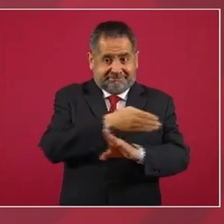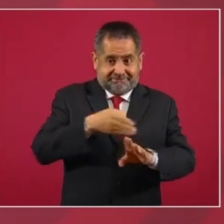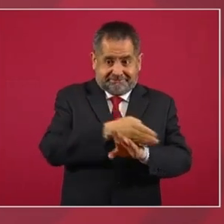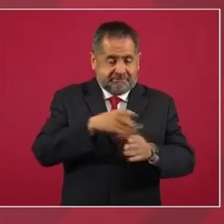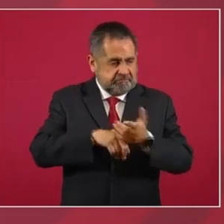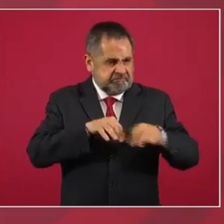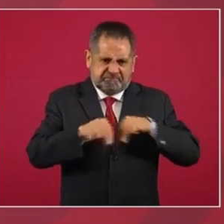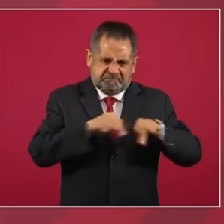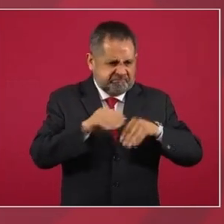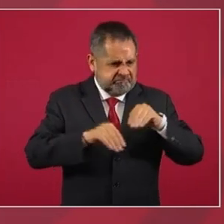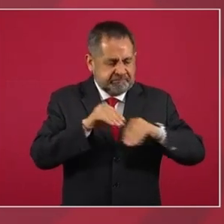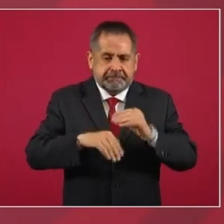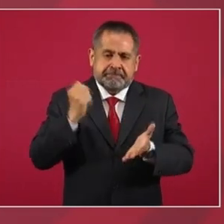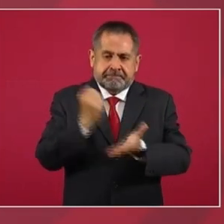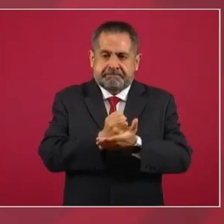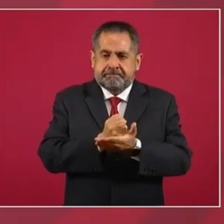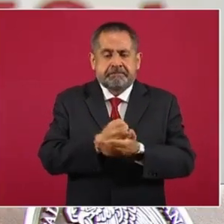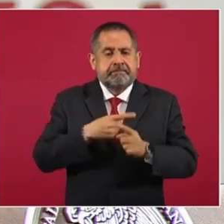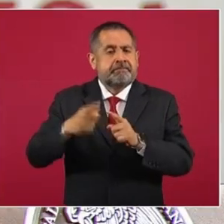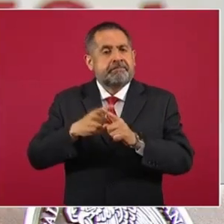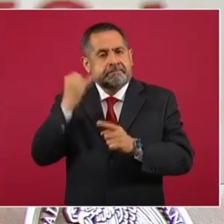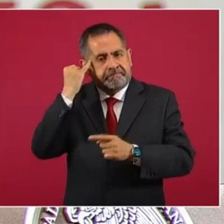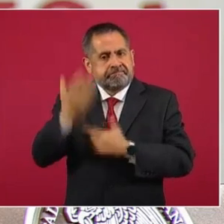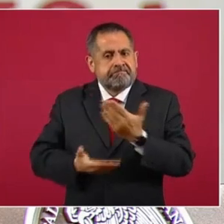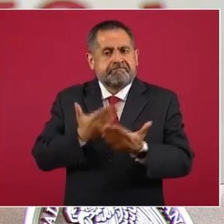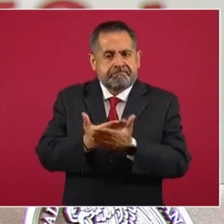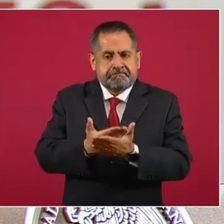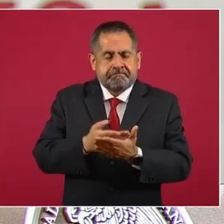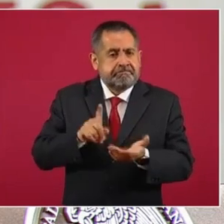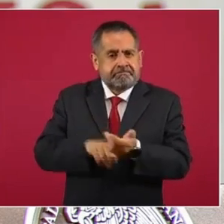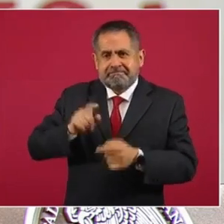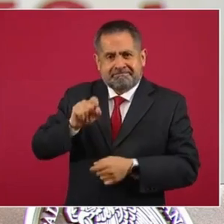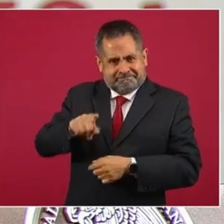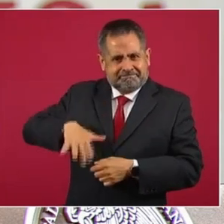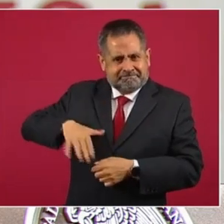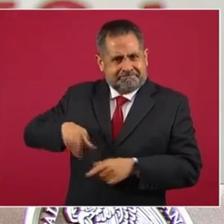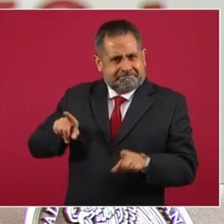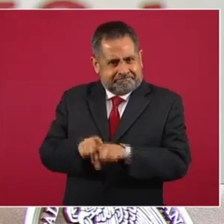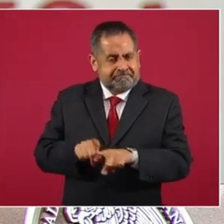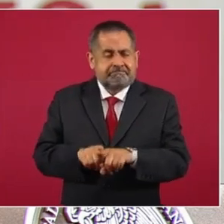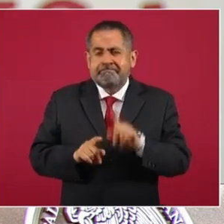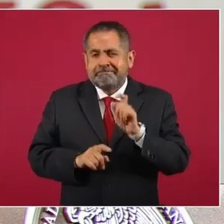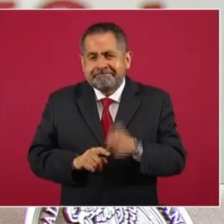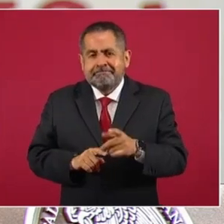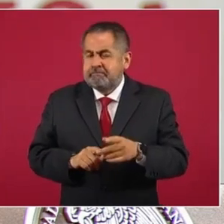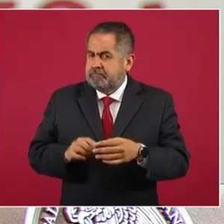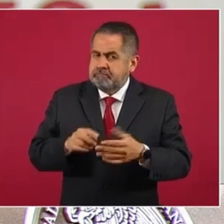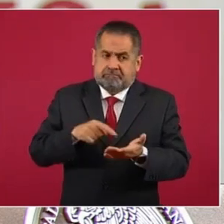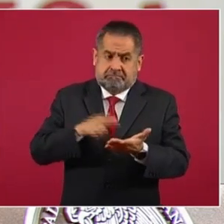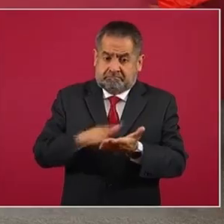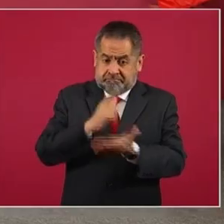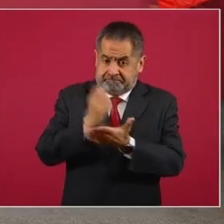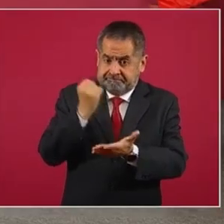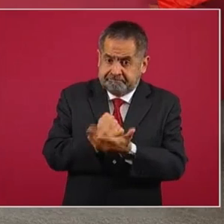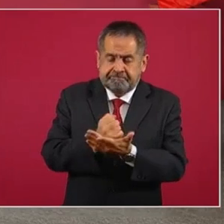aprobar iniciativas como esta, que son muy importantes.